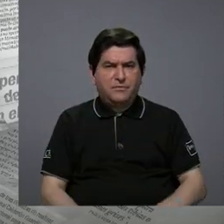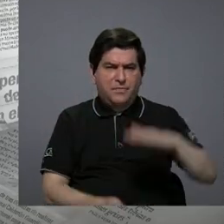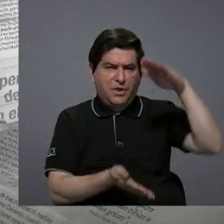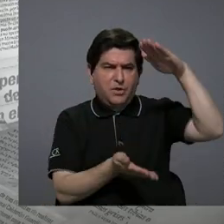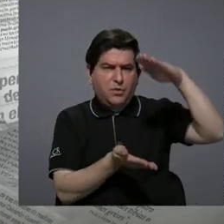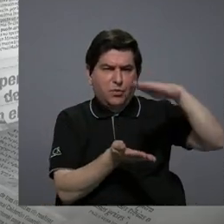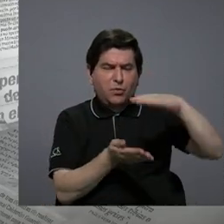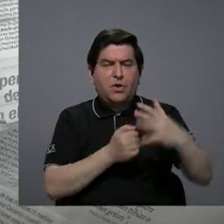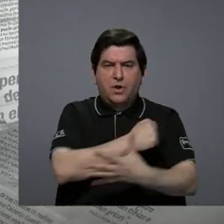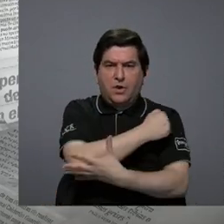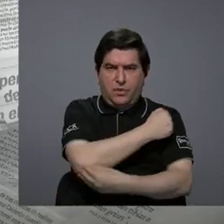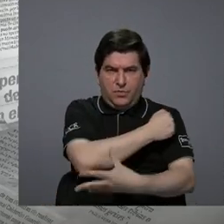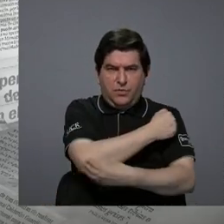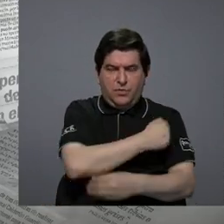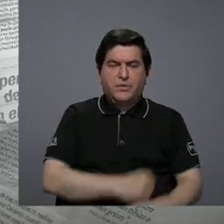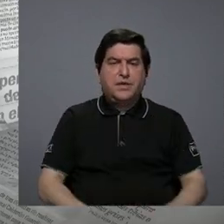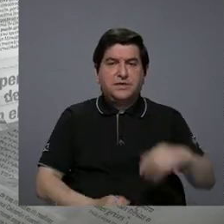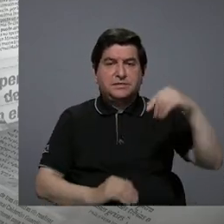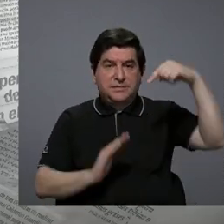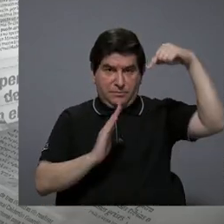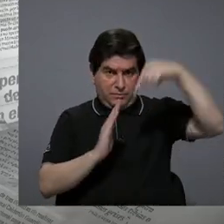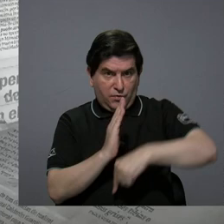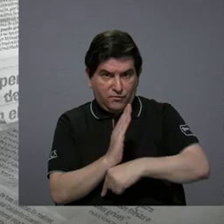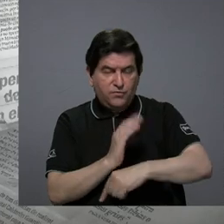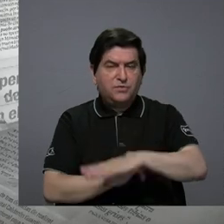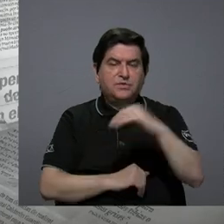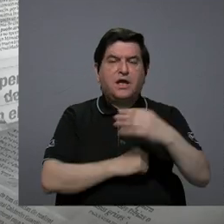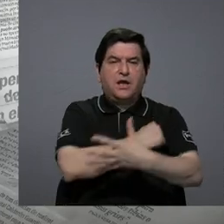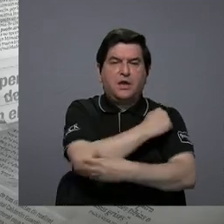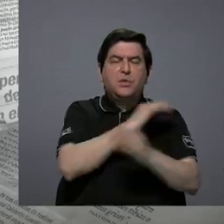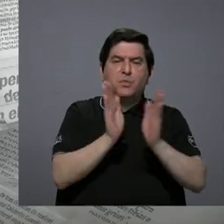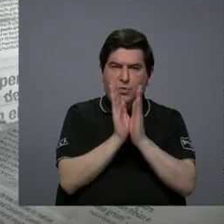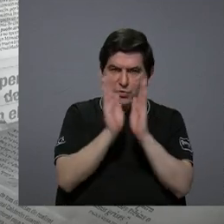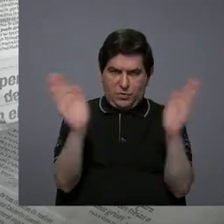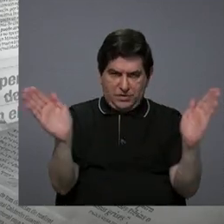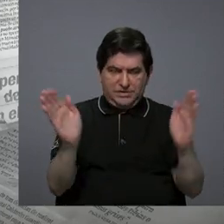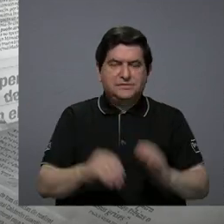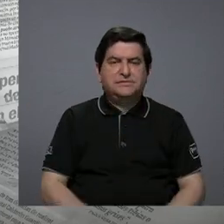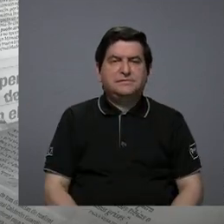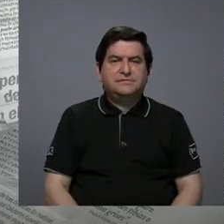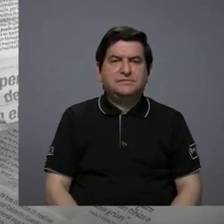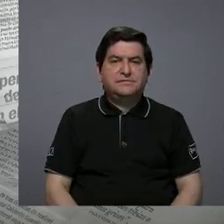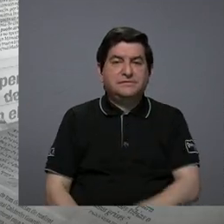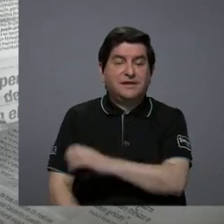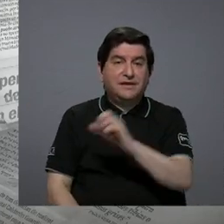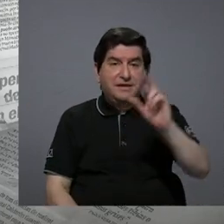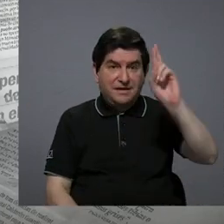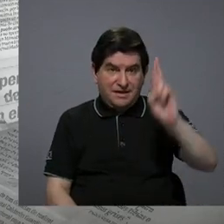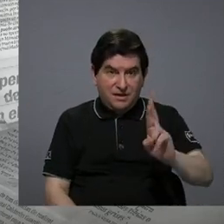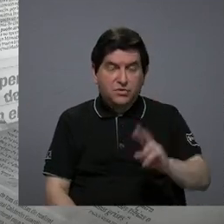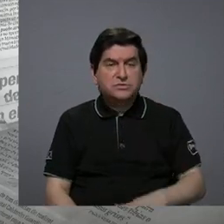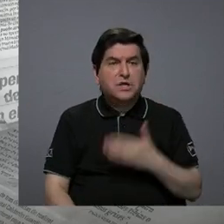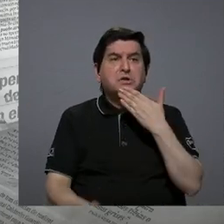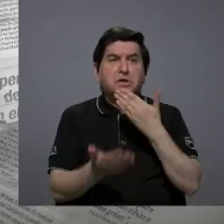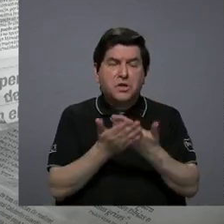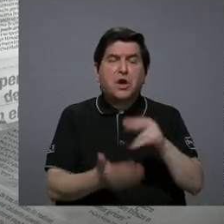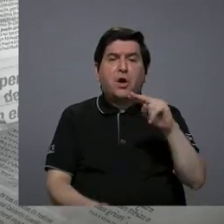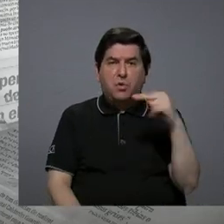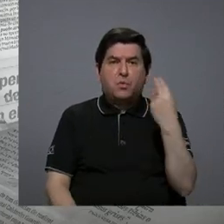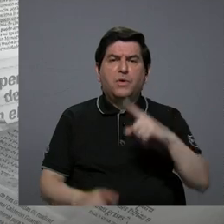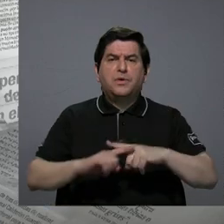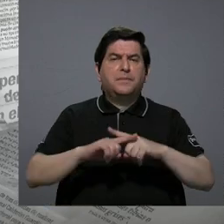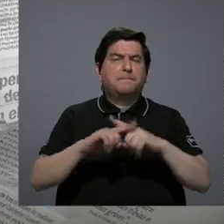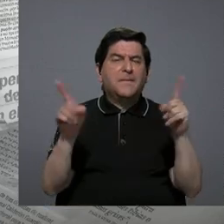bajado la pobreza, la pobreza extrema y la pobreza generalizada en Costa Rica, que eso es una buena noticia,